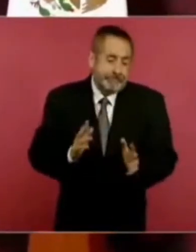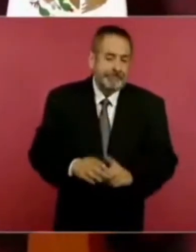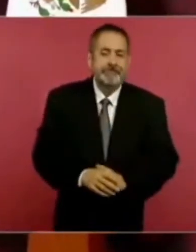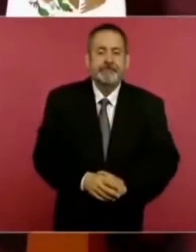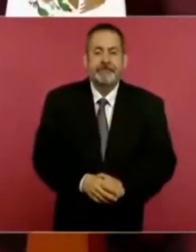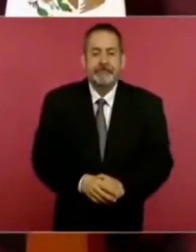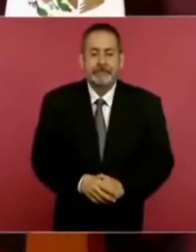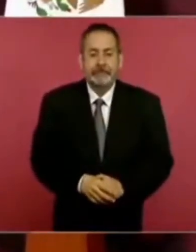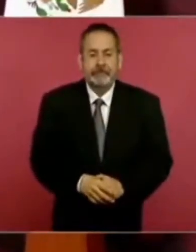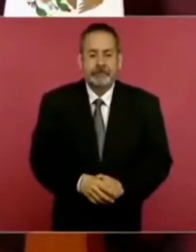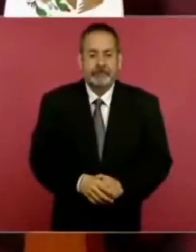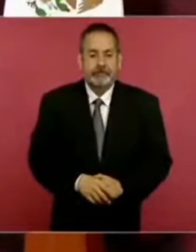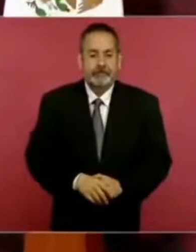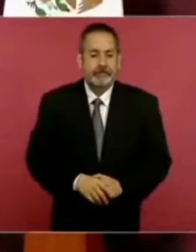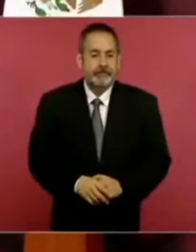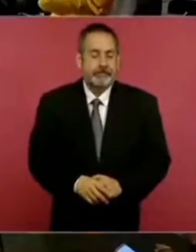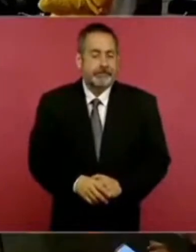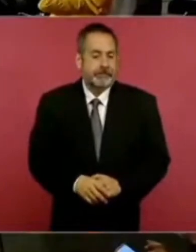Porque en una de esas sí,